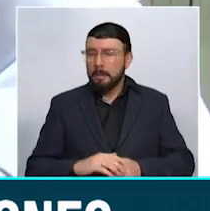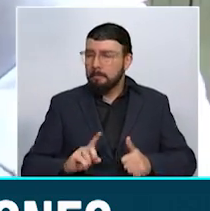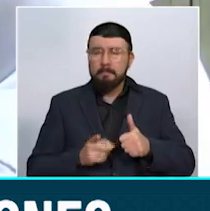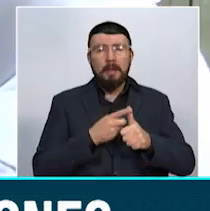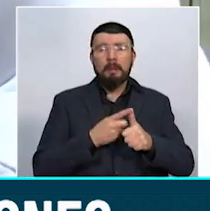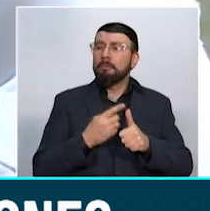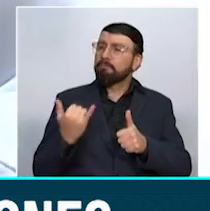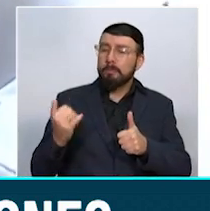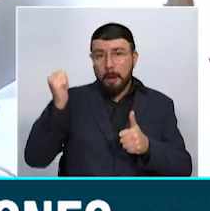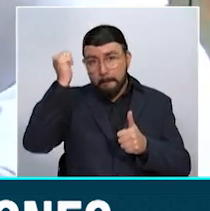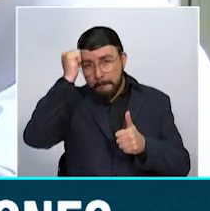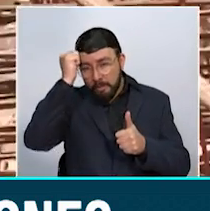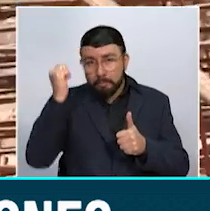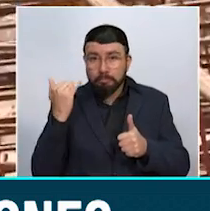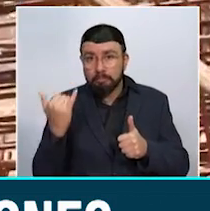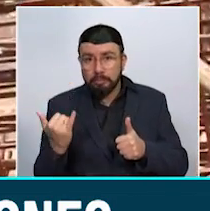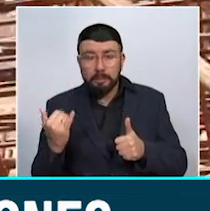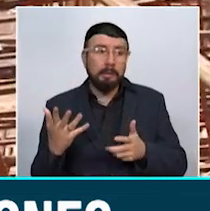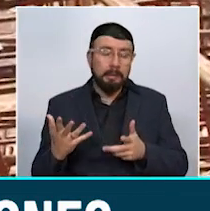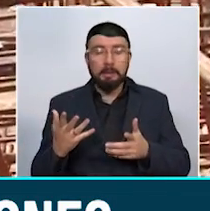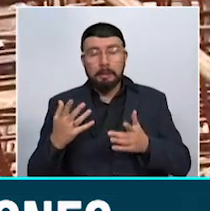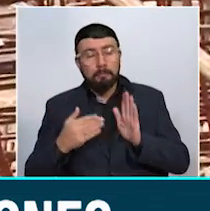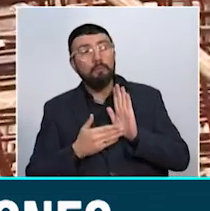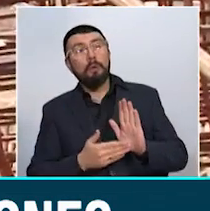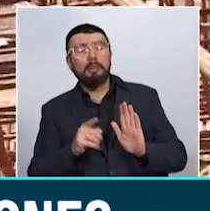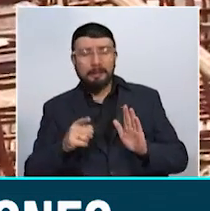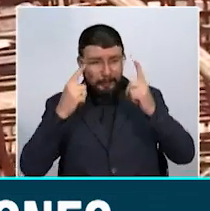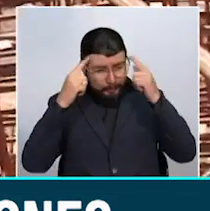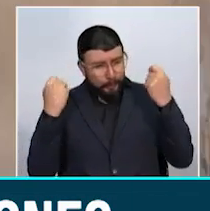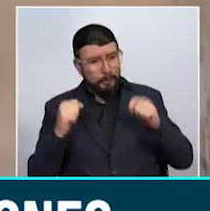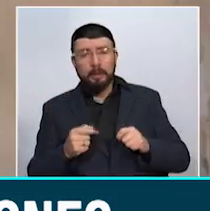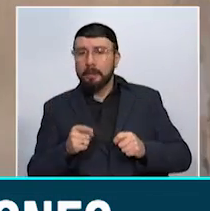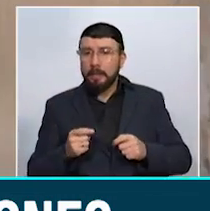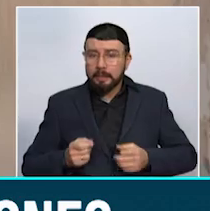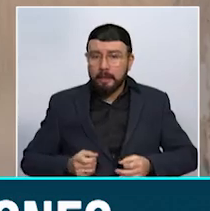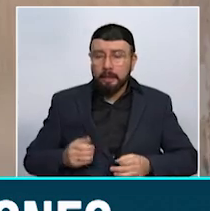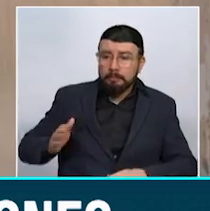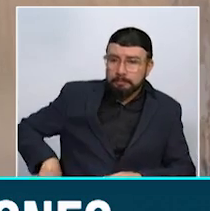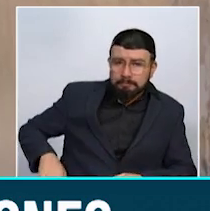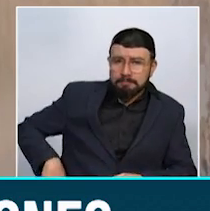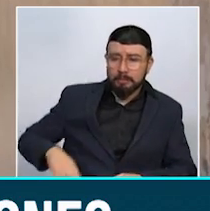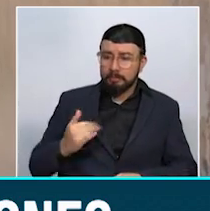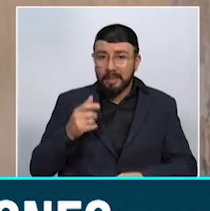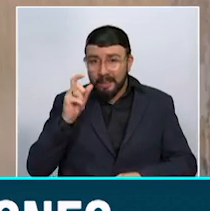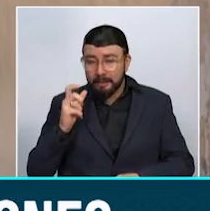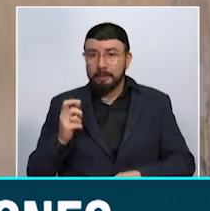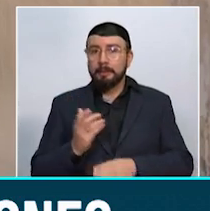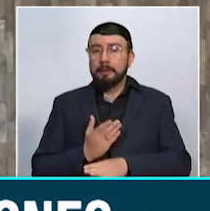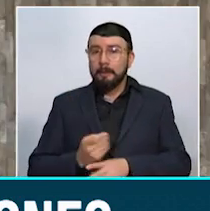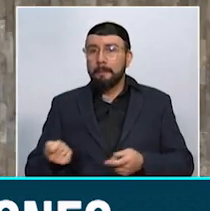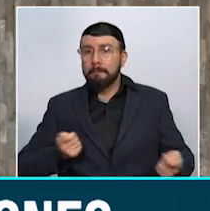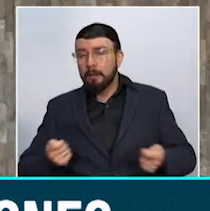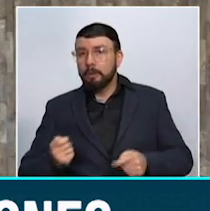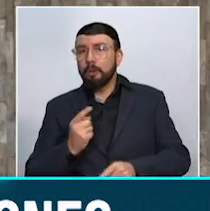hablamos con los maestros quienes manifestaron sus preocupaciones por los retrasos en las obras de mantenimiento en Caldas. Falta que se